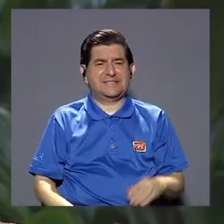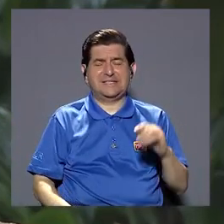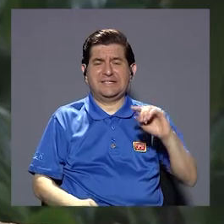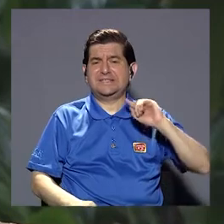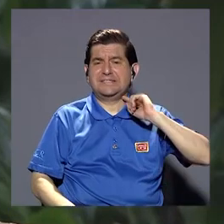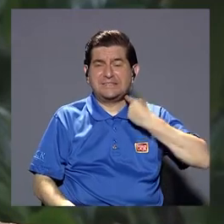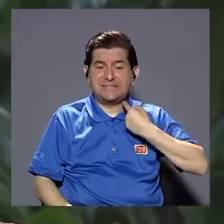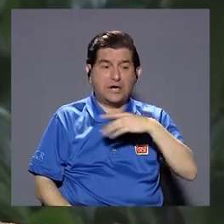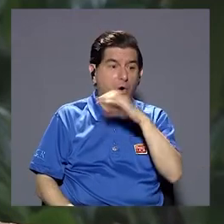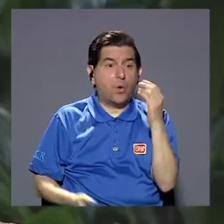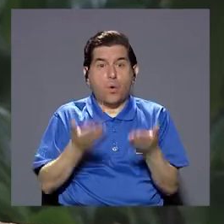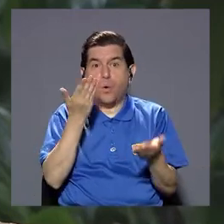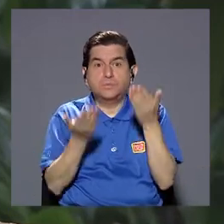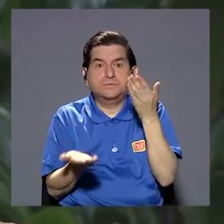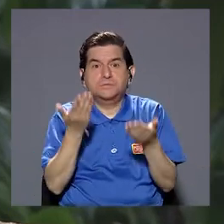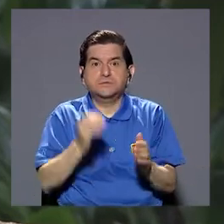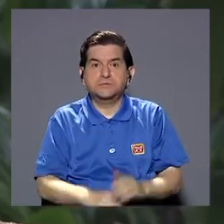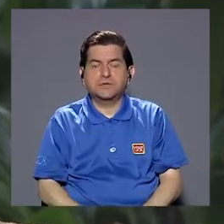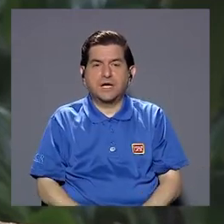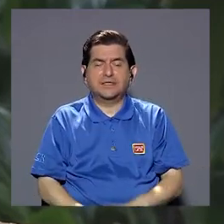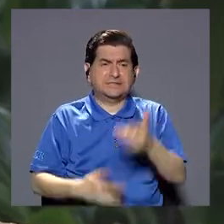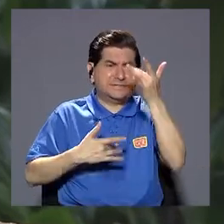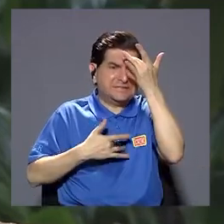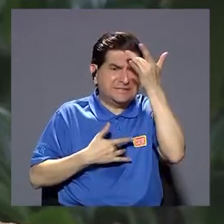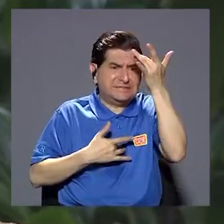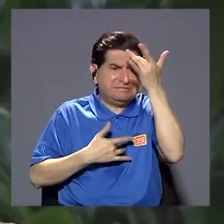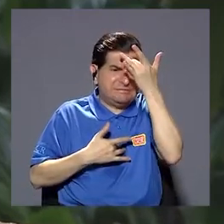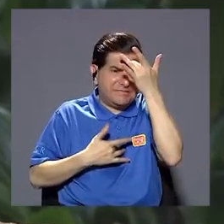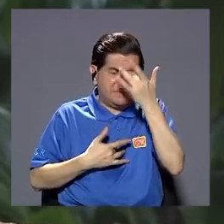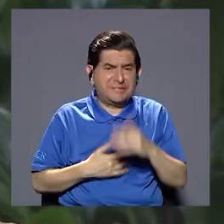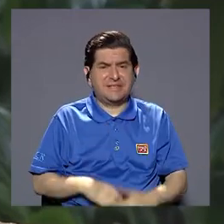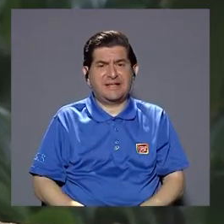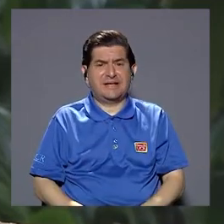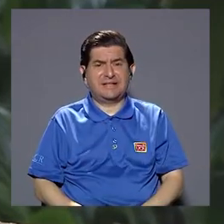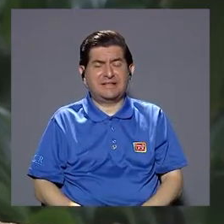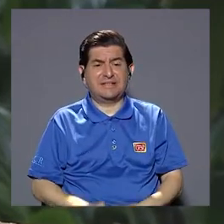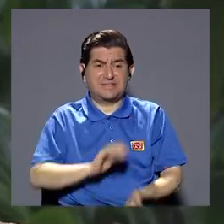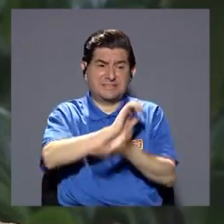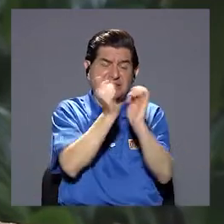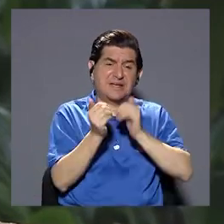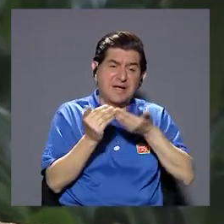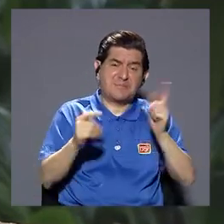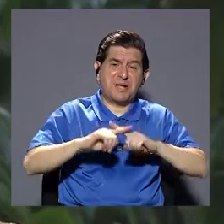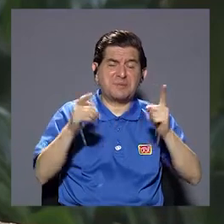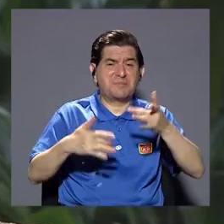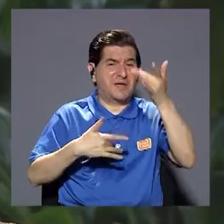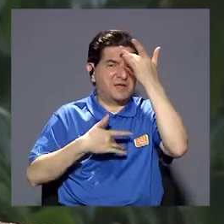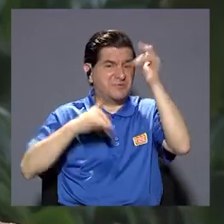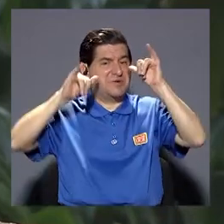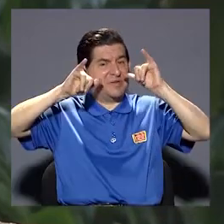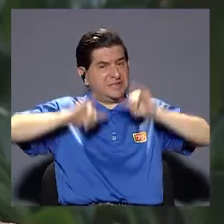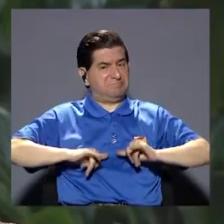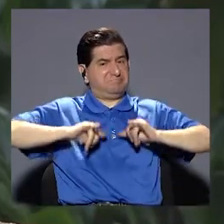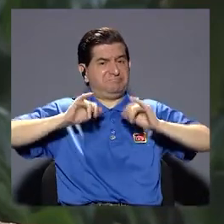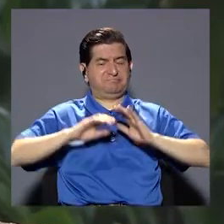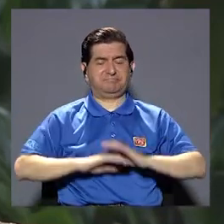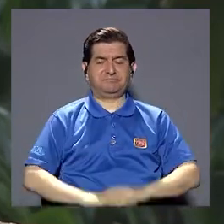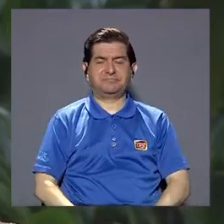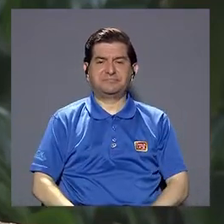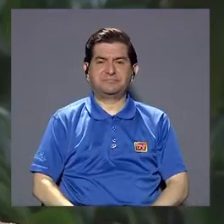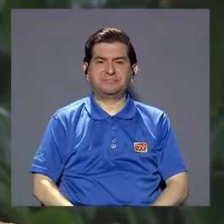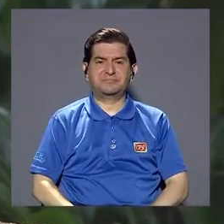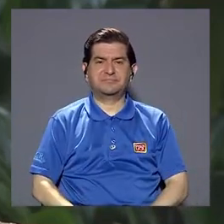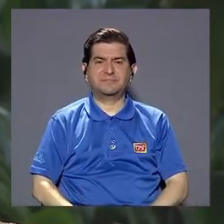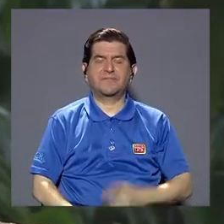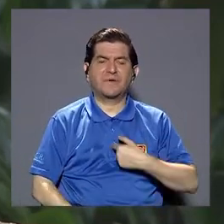luego a veces cambiar un poquito esa mentalidad o cambiar el estilo de vida puede ser un poco mucho más costoso o puede ya traer verdad